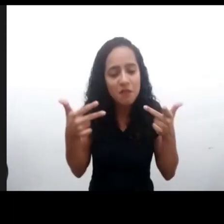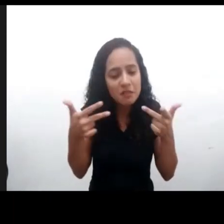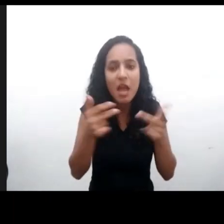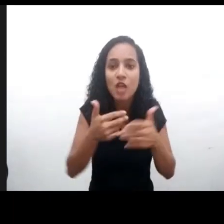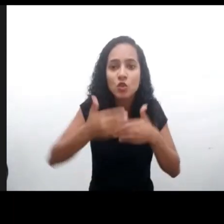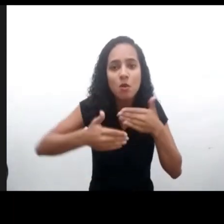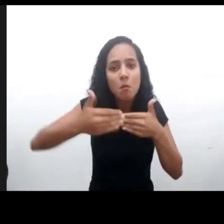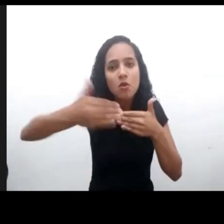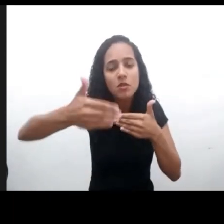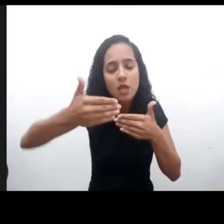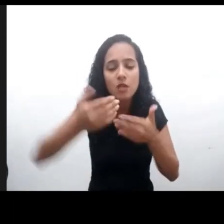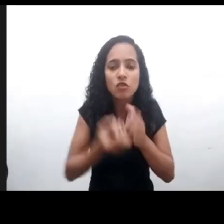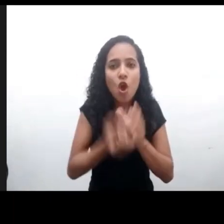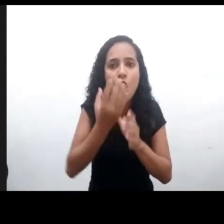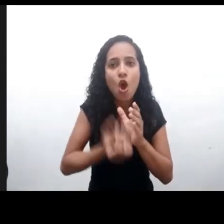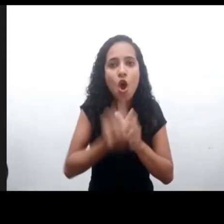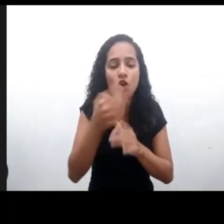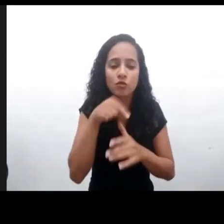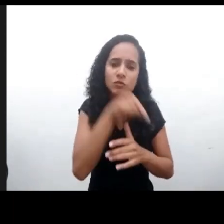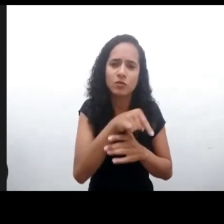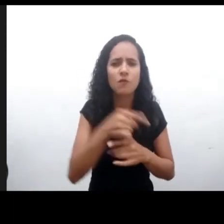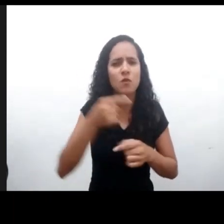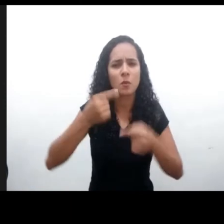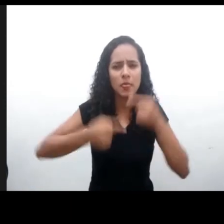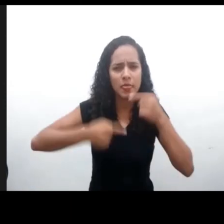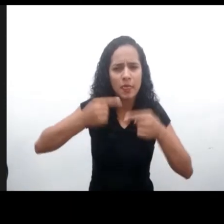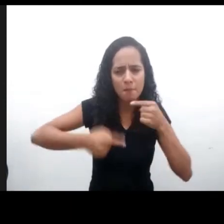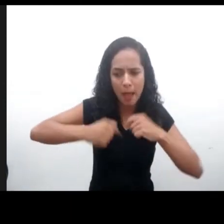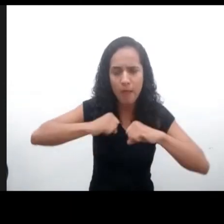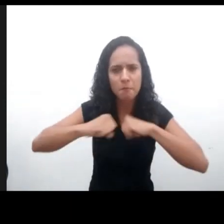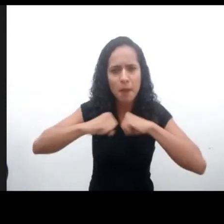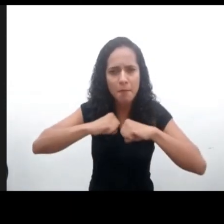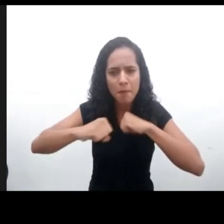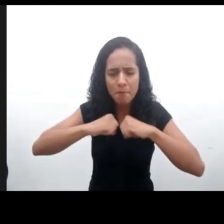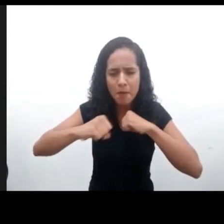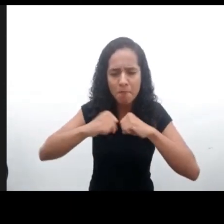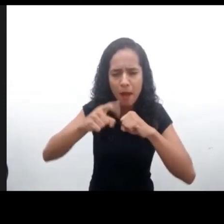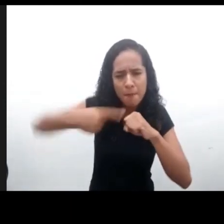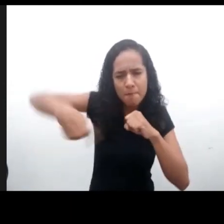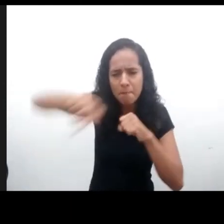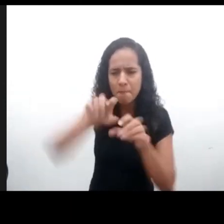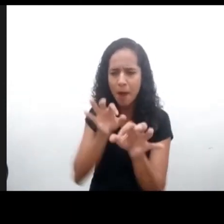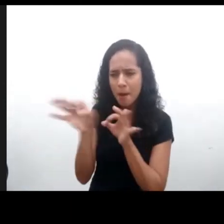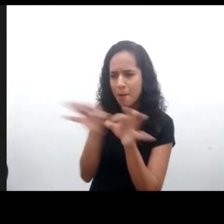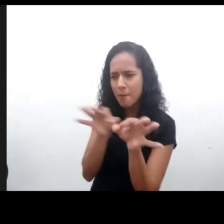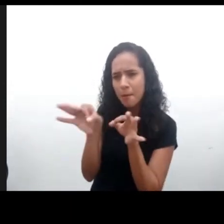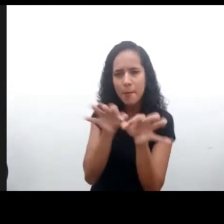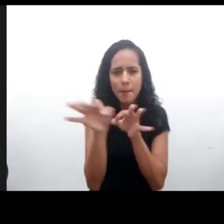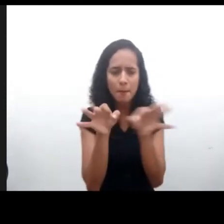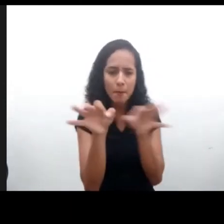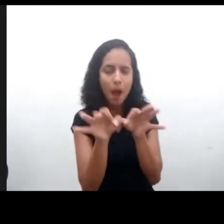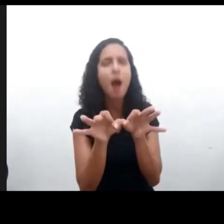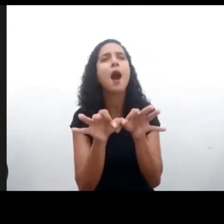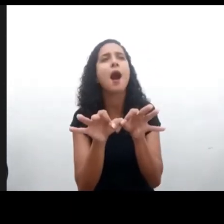un largo debate en el Comité, pero nos parecía que construir una observación general sin la opinión de los niños,